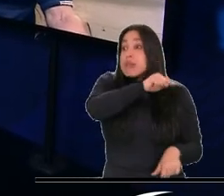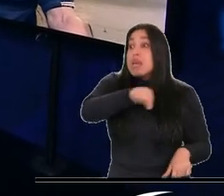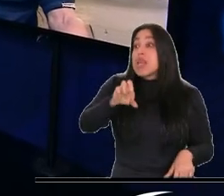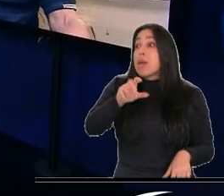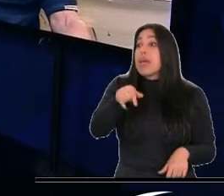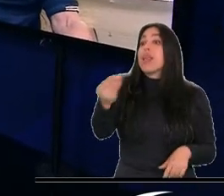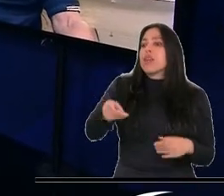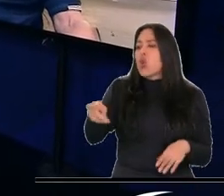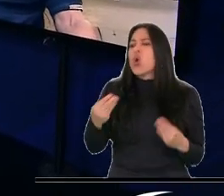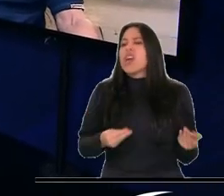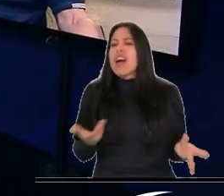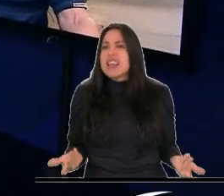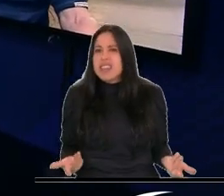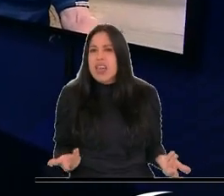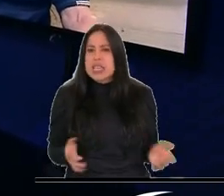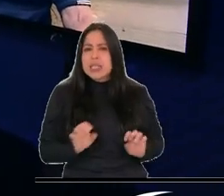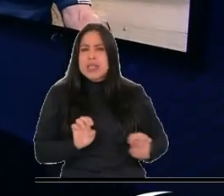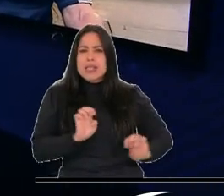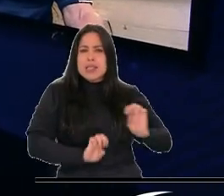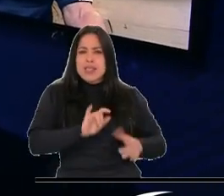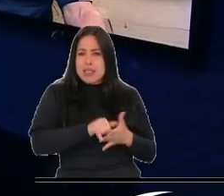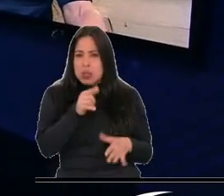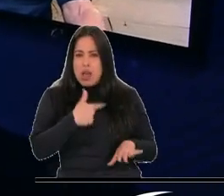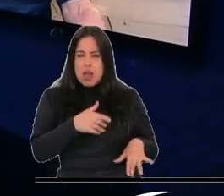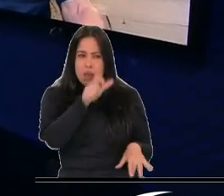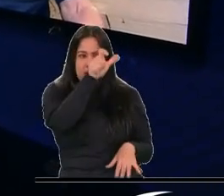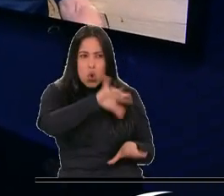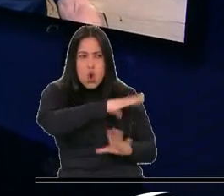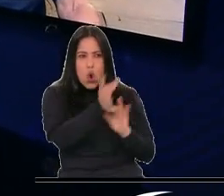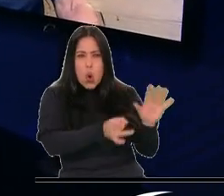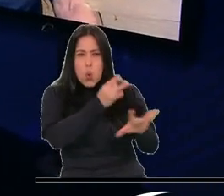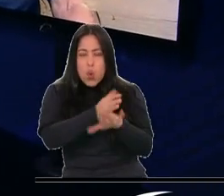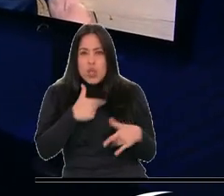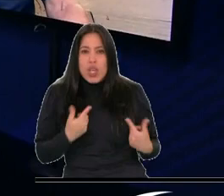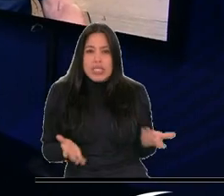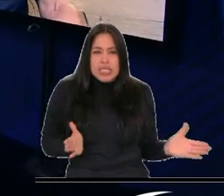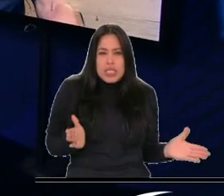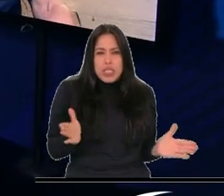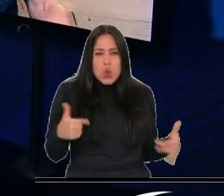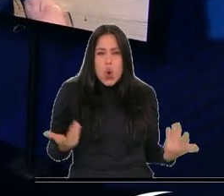usted como volante de marca férreo tenía que, al mejor del mundo, dejarlo sin opción.